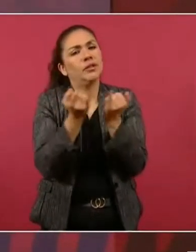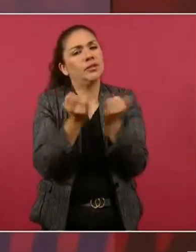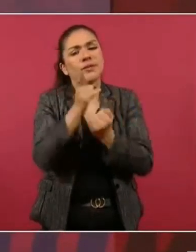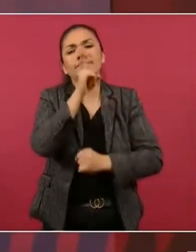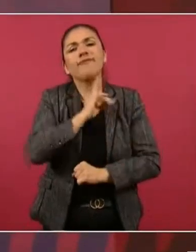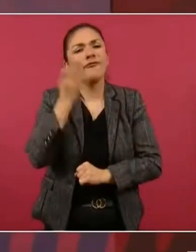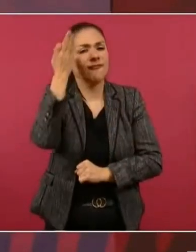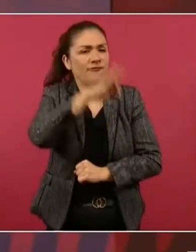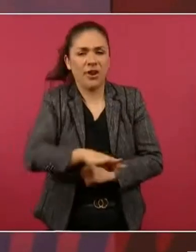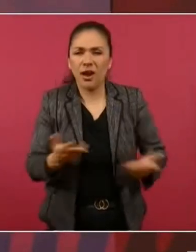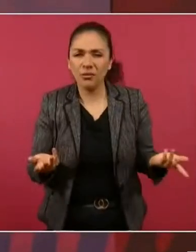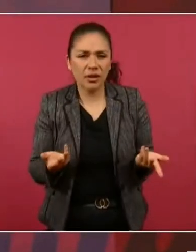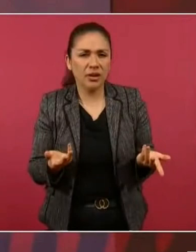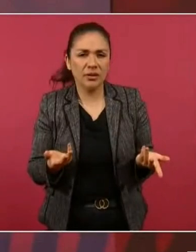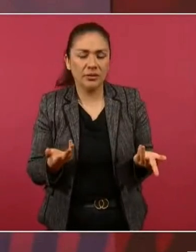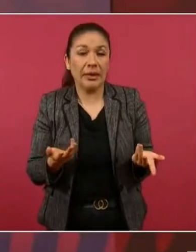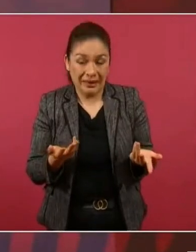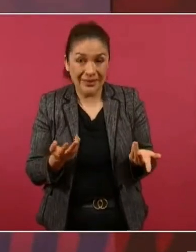bueno pues todo eso